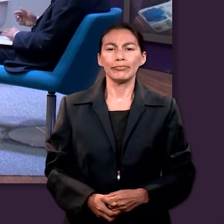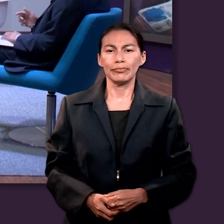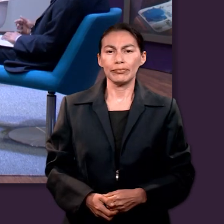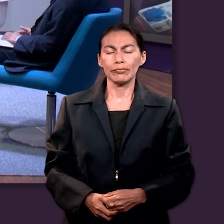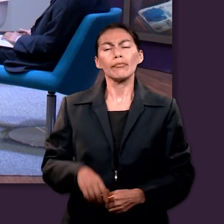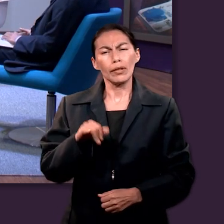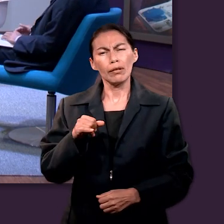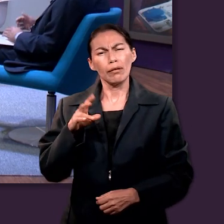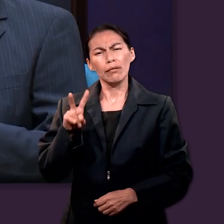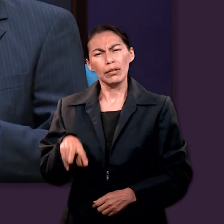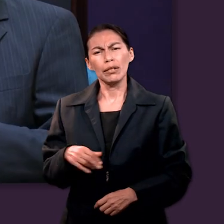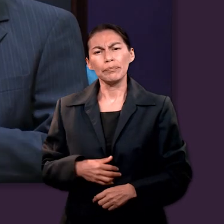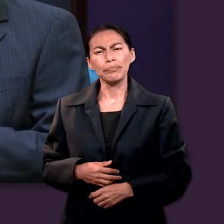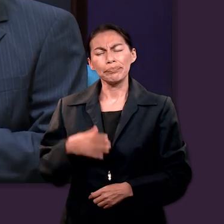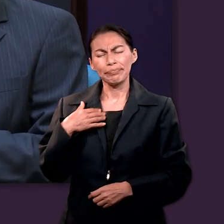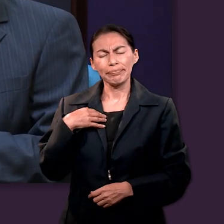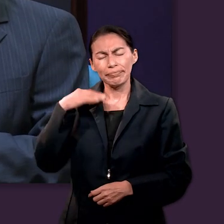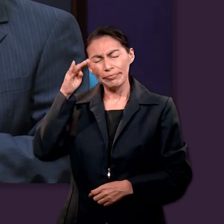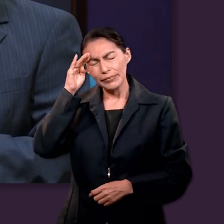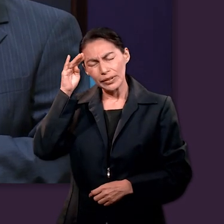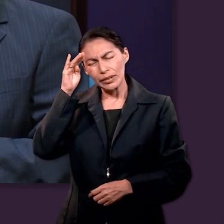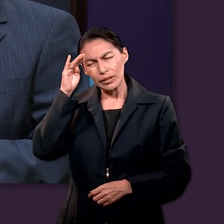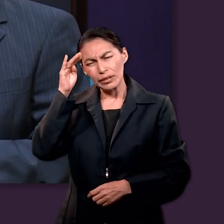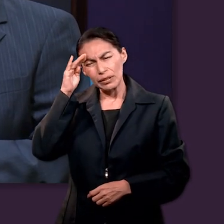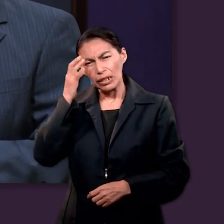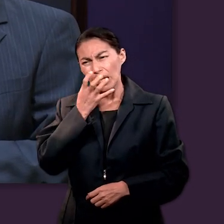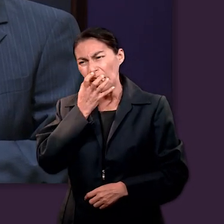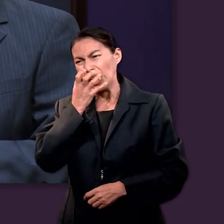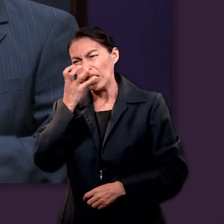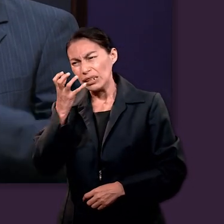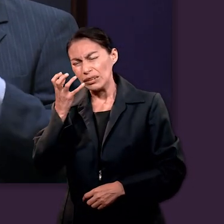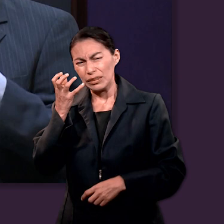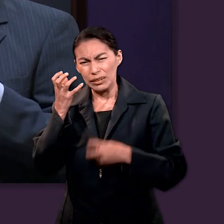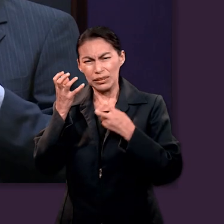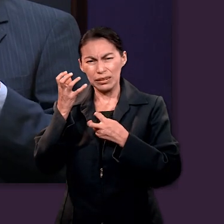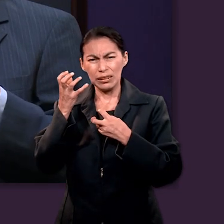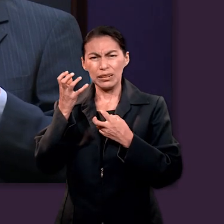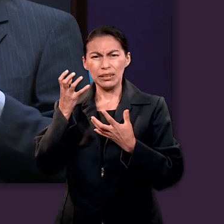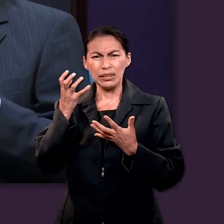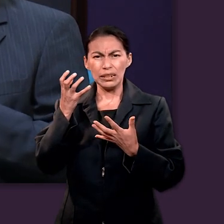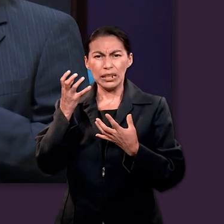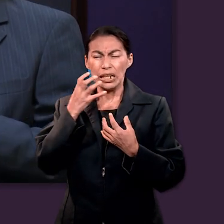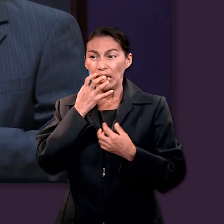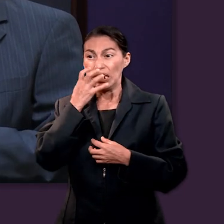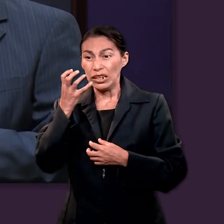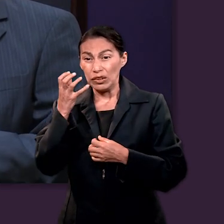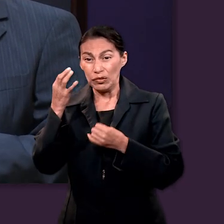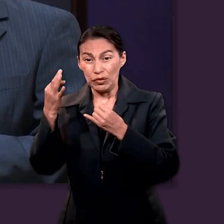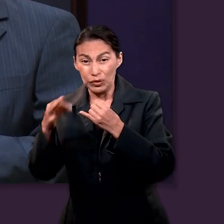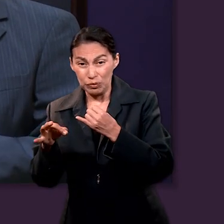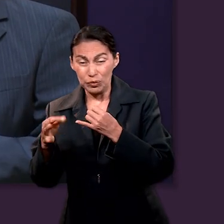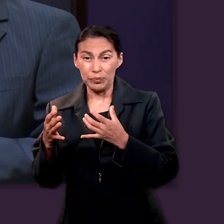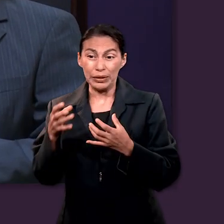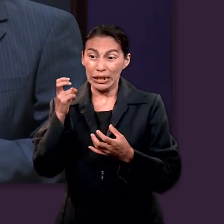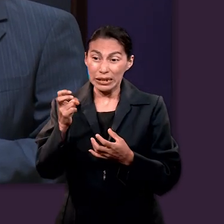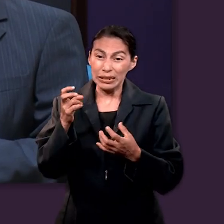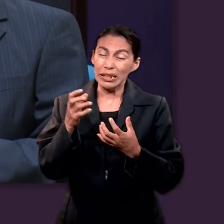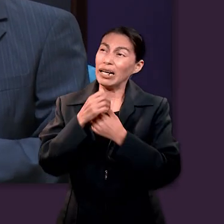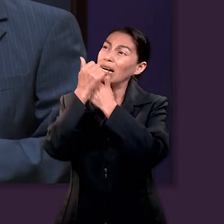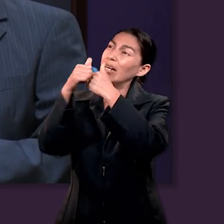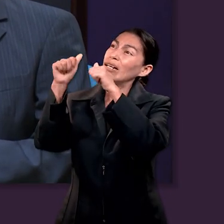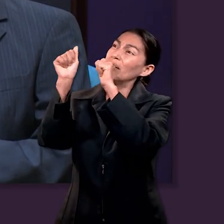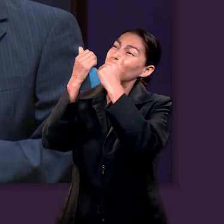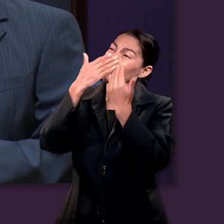Sí, yo estaba también pensando en que me quedé pensando en ese grito, ¿no? El grito